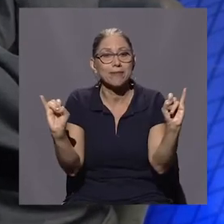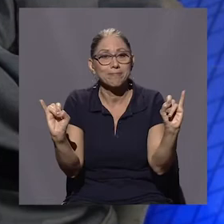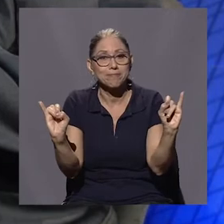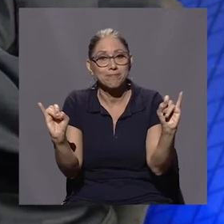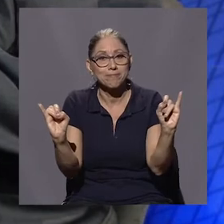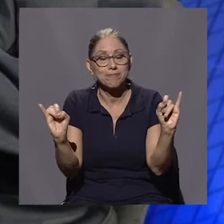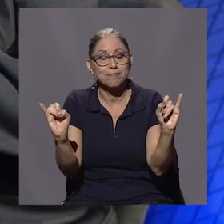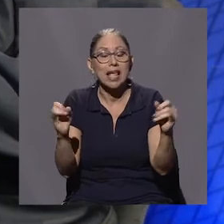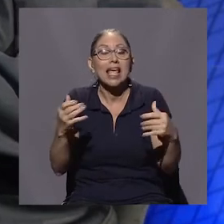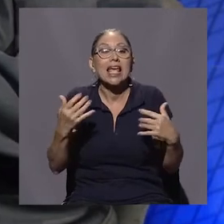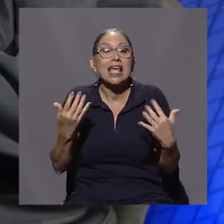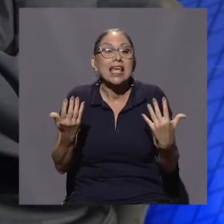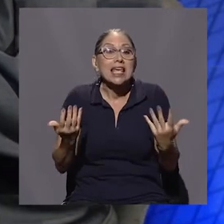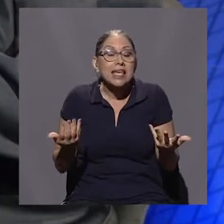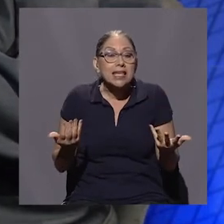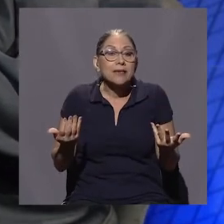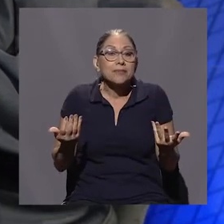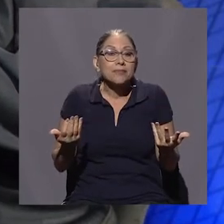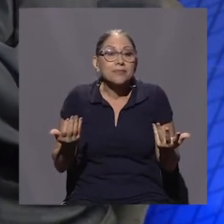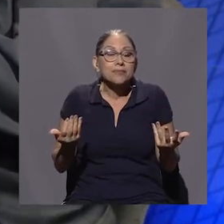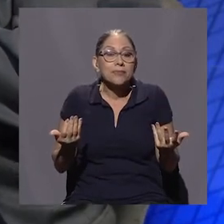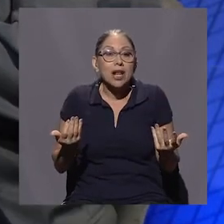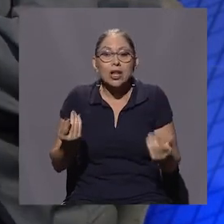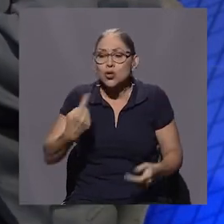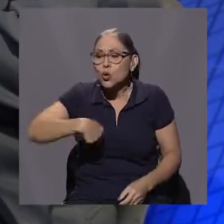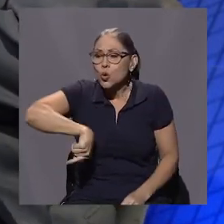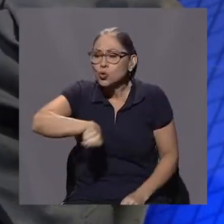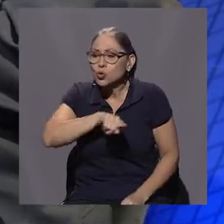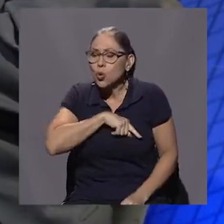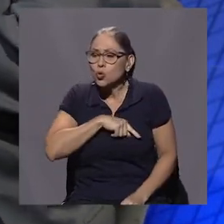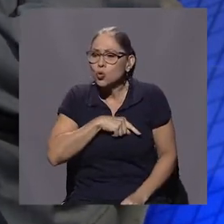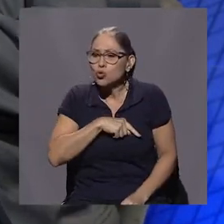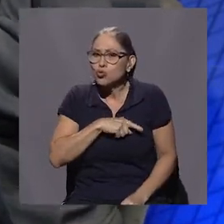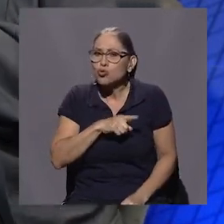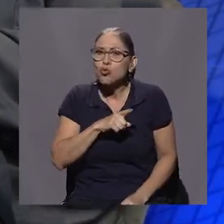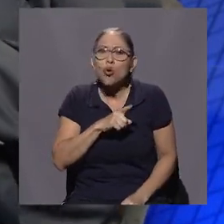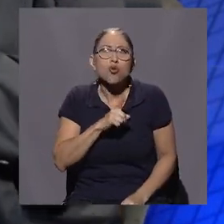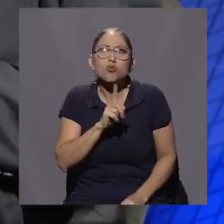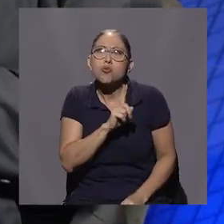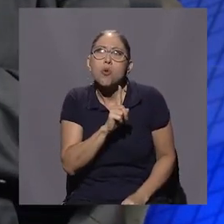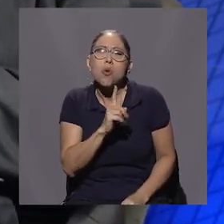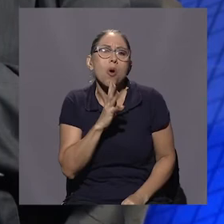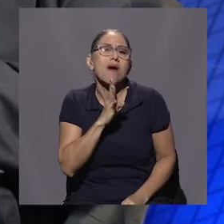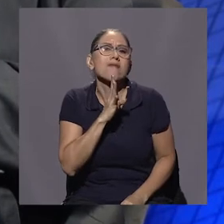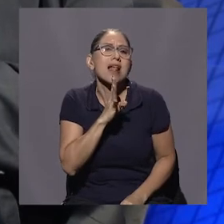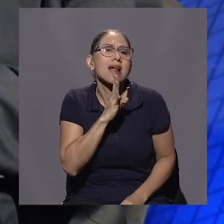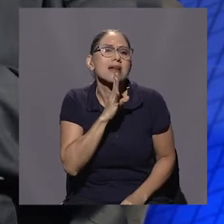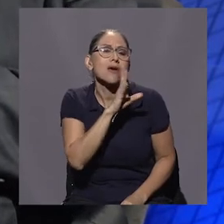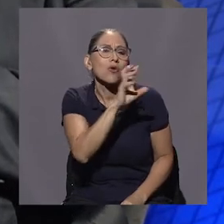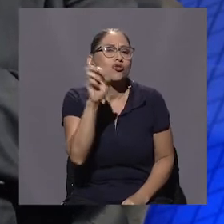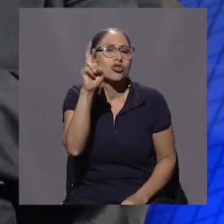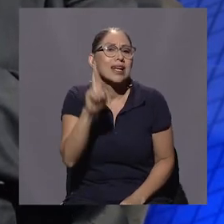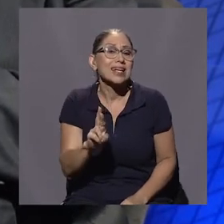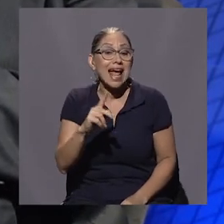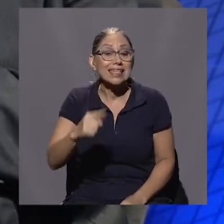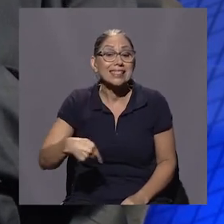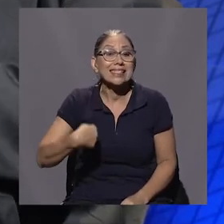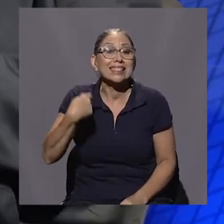que en lugar de hablar cómo queremos la Costa Rica de los siguientes 200 años,